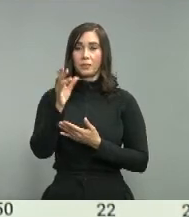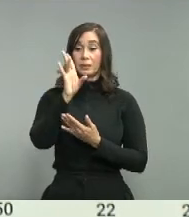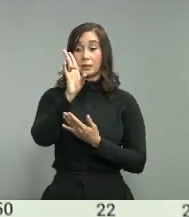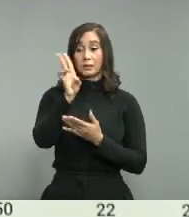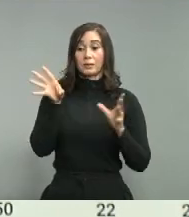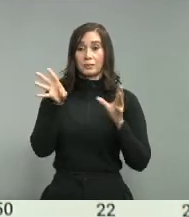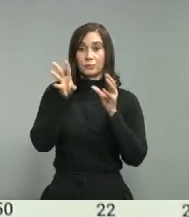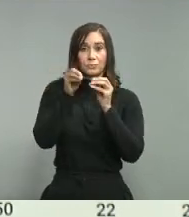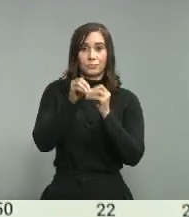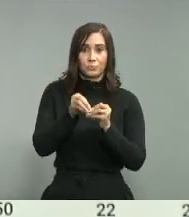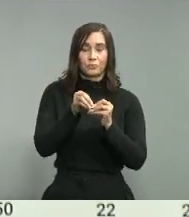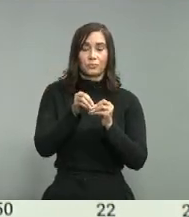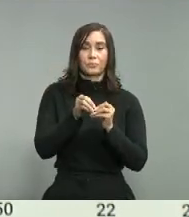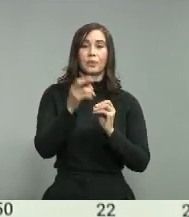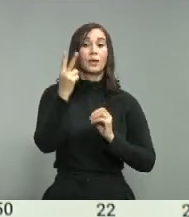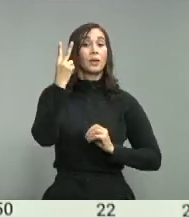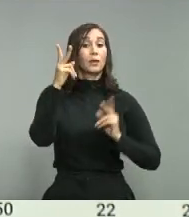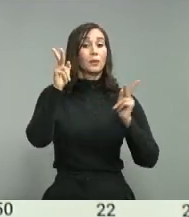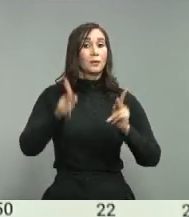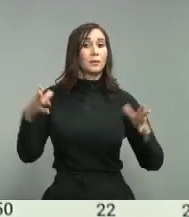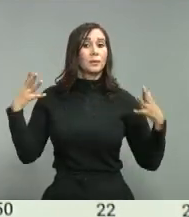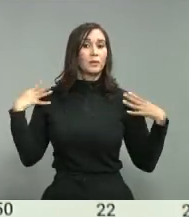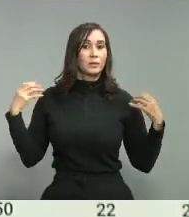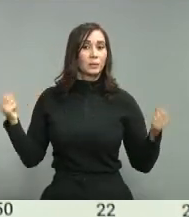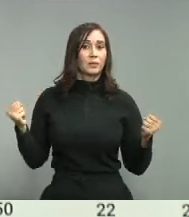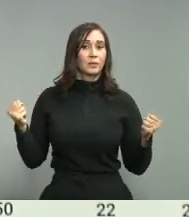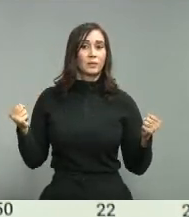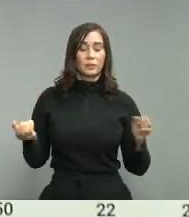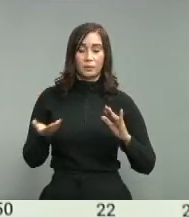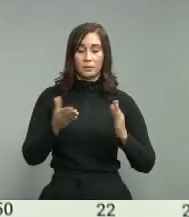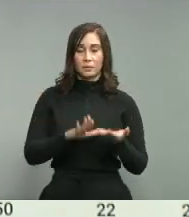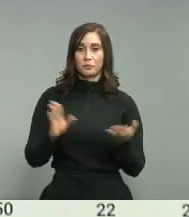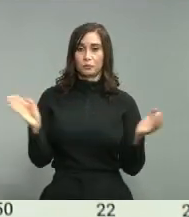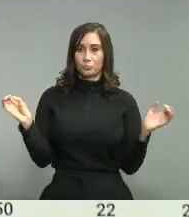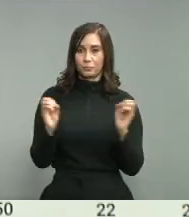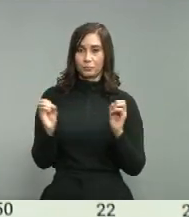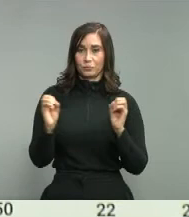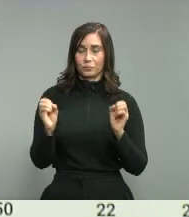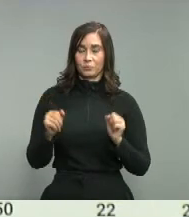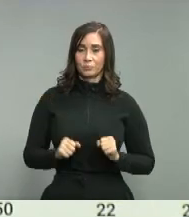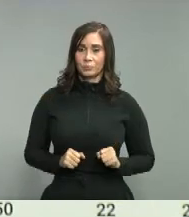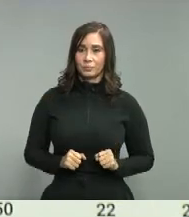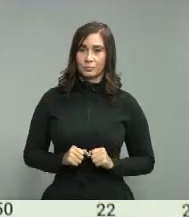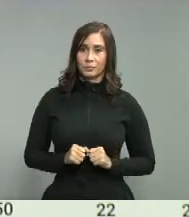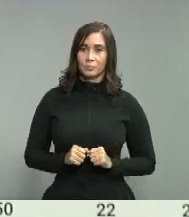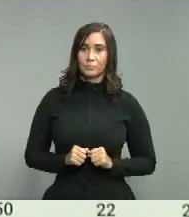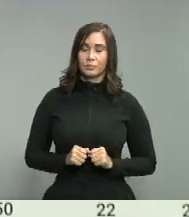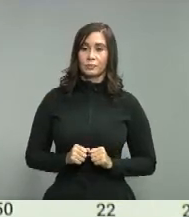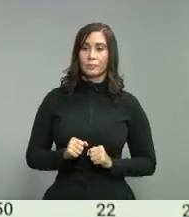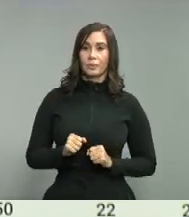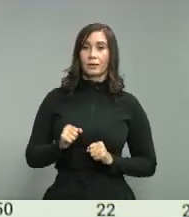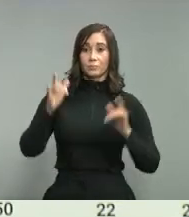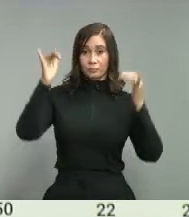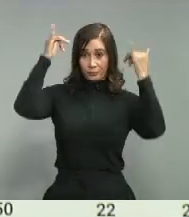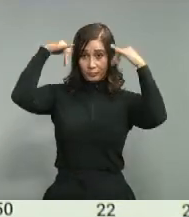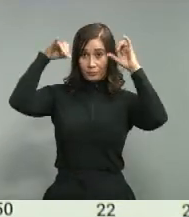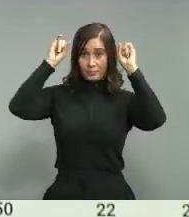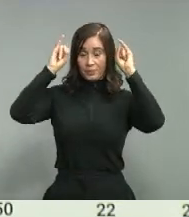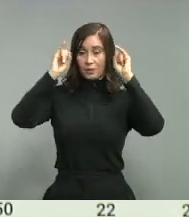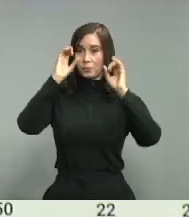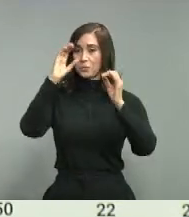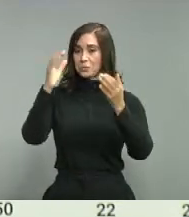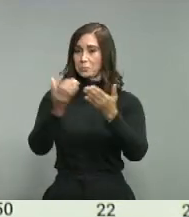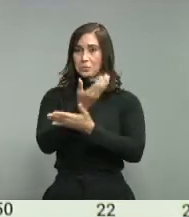acumulados 2 recuperados 0 fallecimiento El Seibo 0